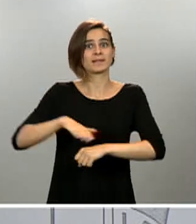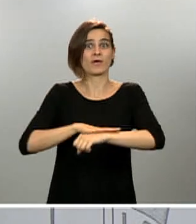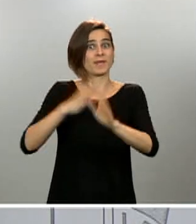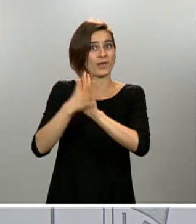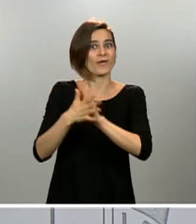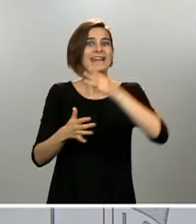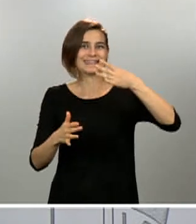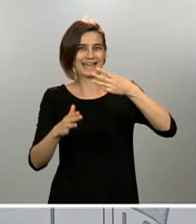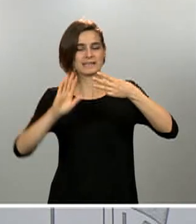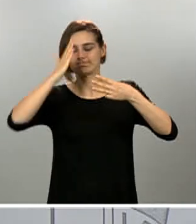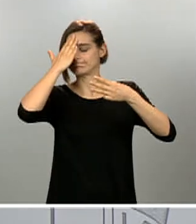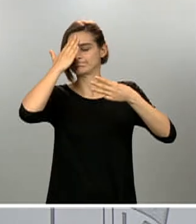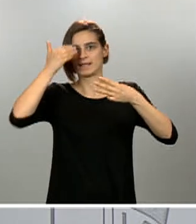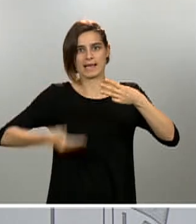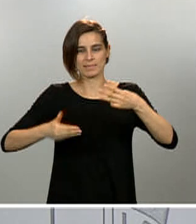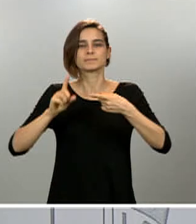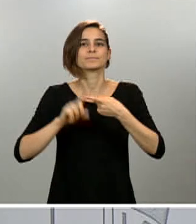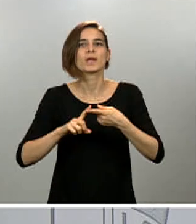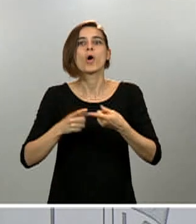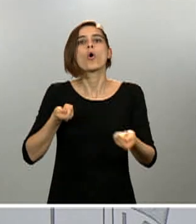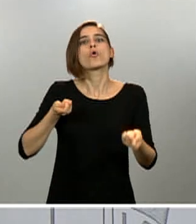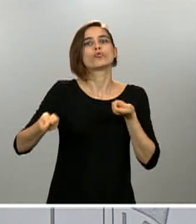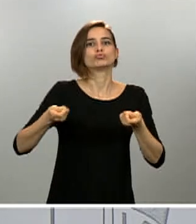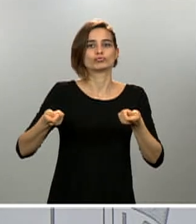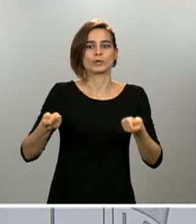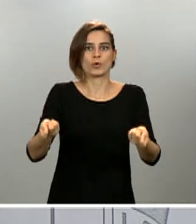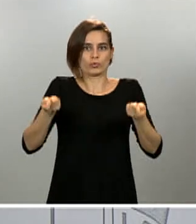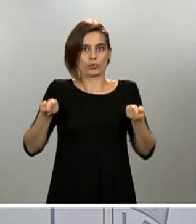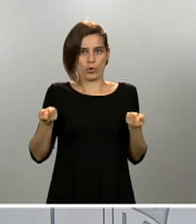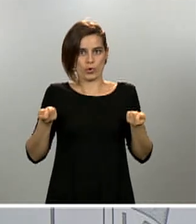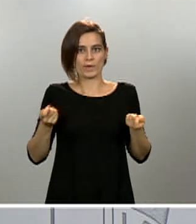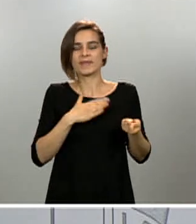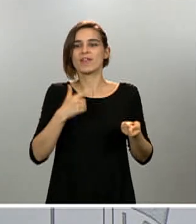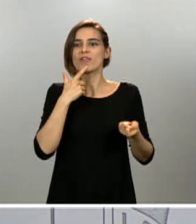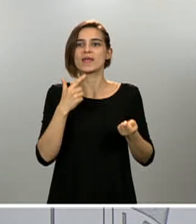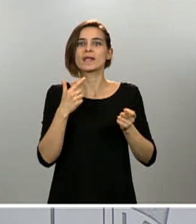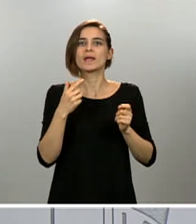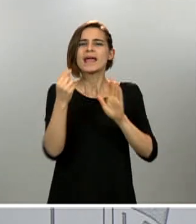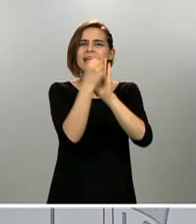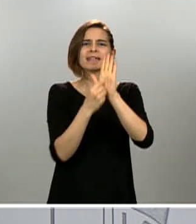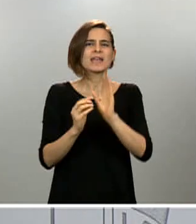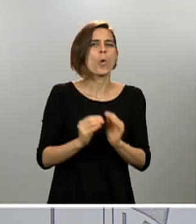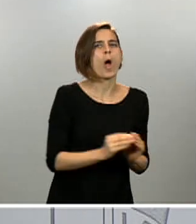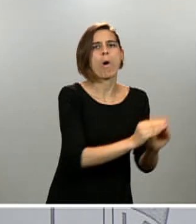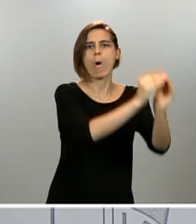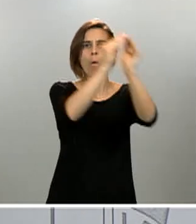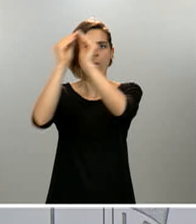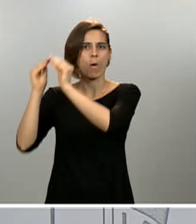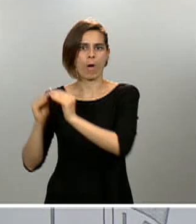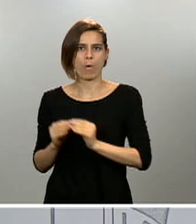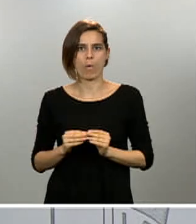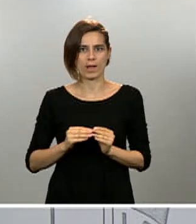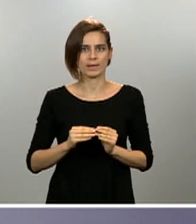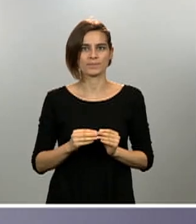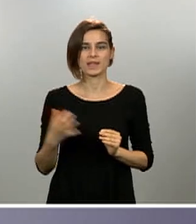y coordinación. Hay que tener unos criterios comunes para todos nosotros. Y hay que coordinar el conjunto del marco de las instituciones, del marco